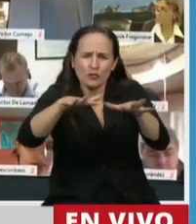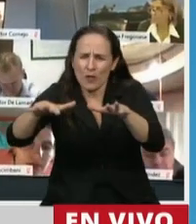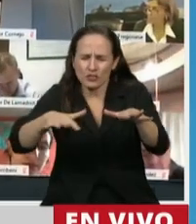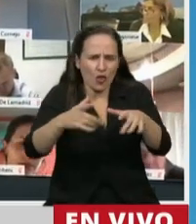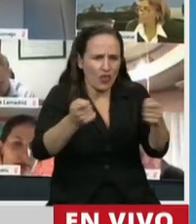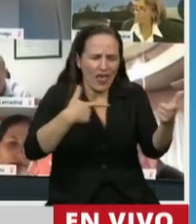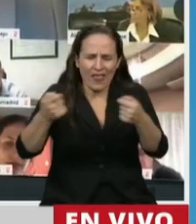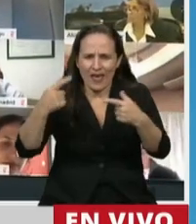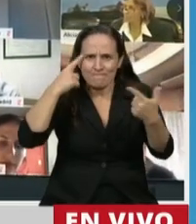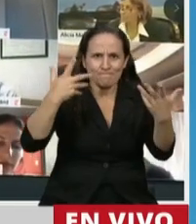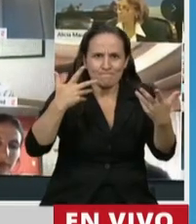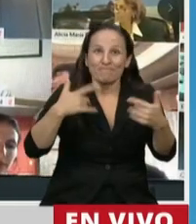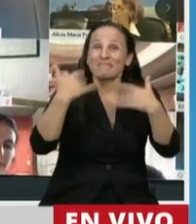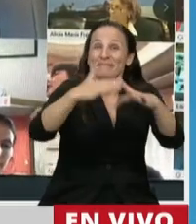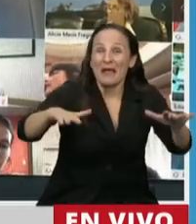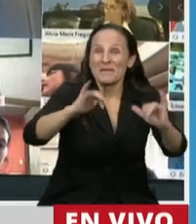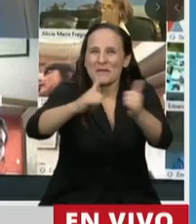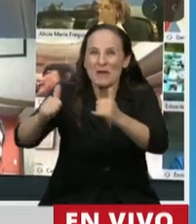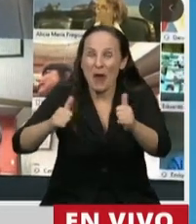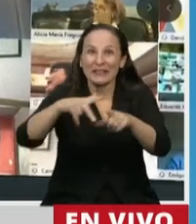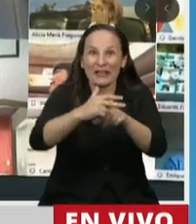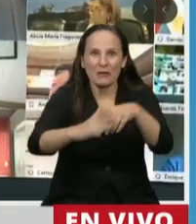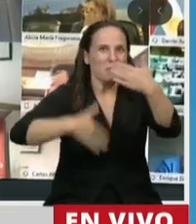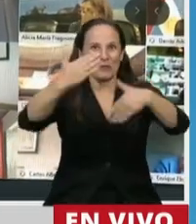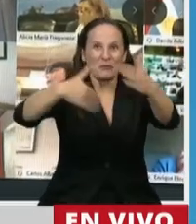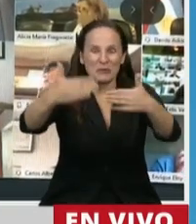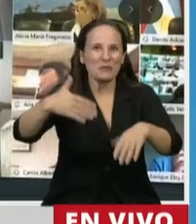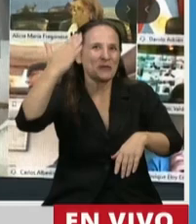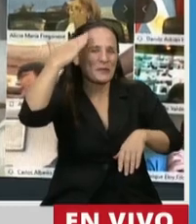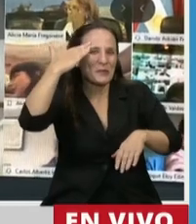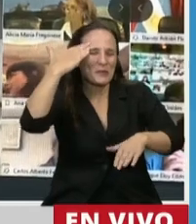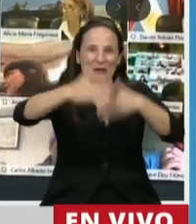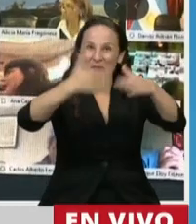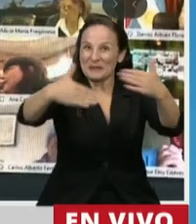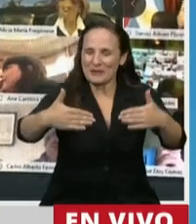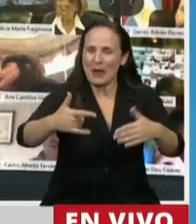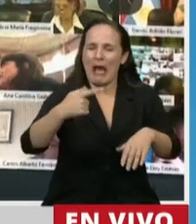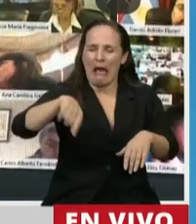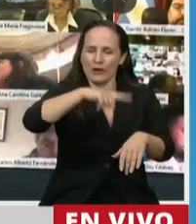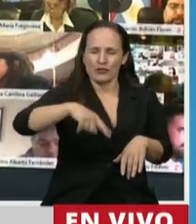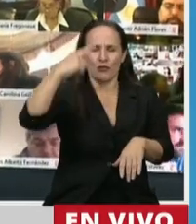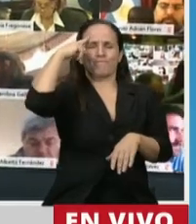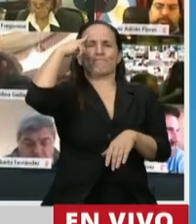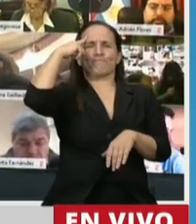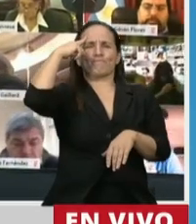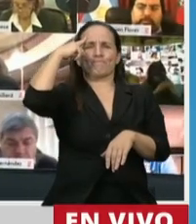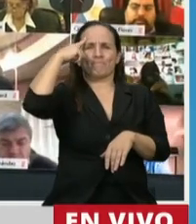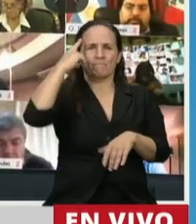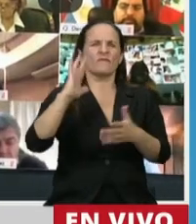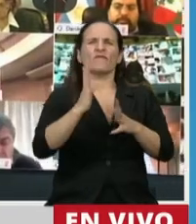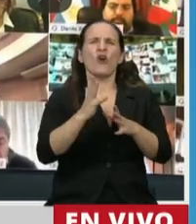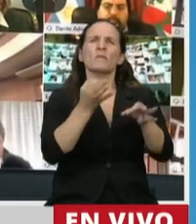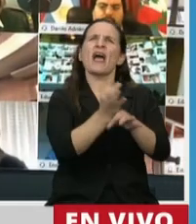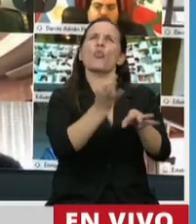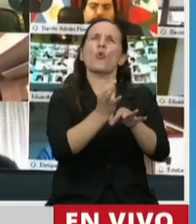han dado nuestros niños y nuestros jóvenes en los avances tecnológicos, en los cambios culturales, etcétera, nos llevan a repensar nuestro sistema